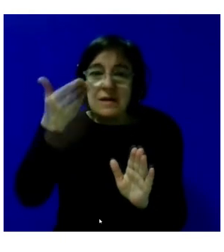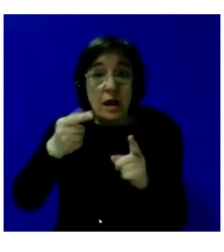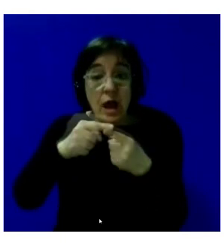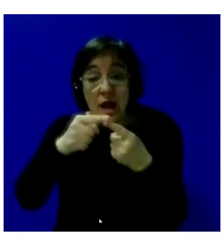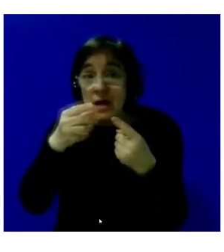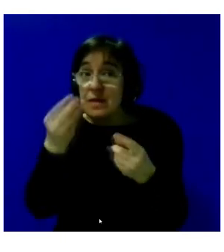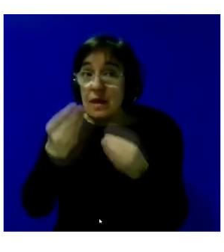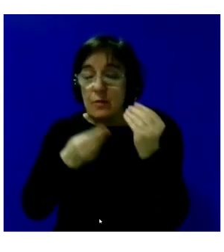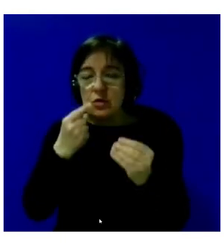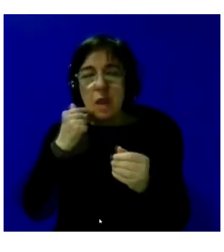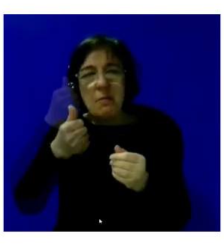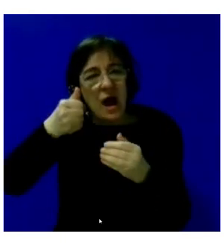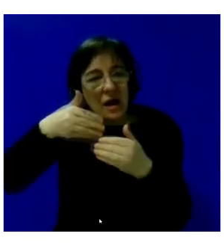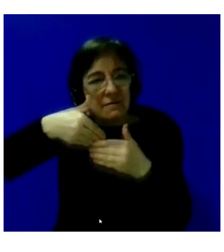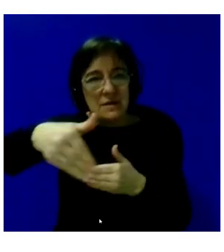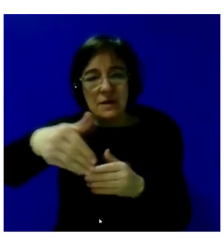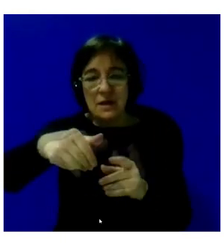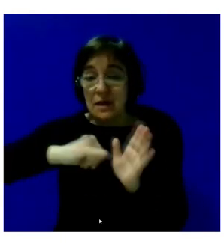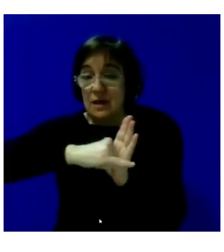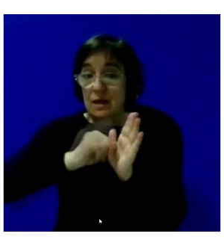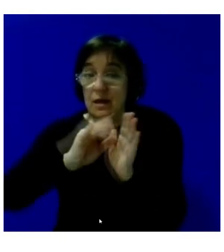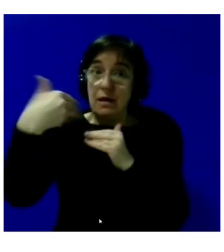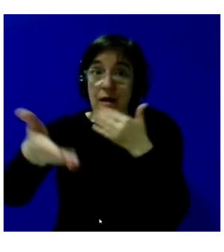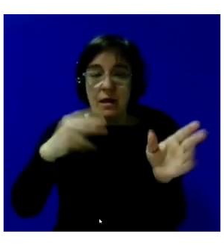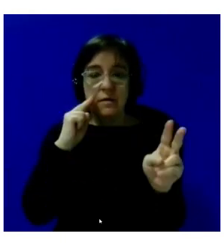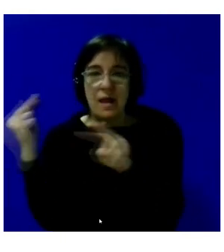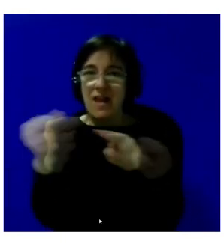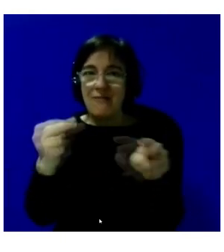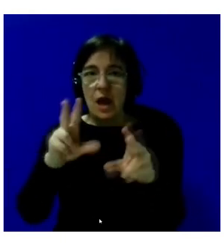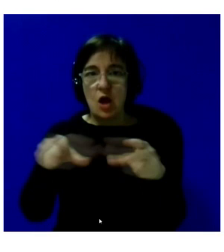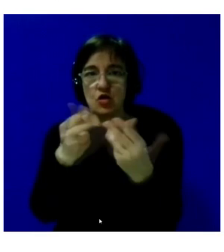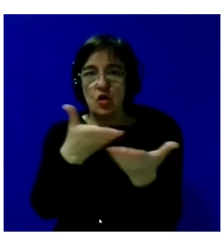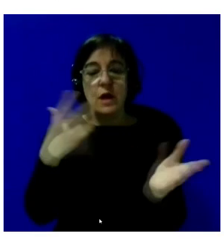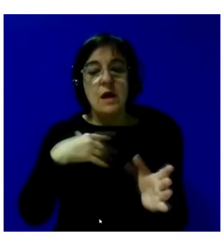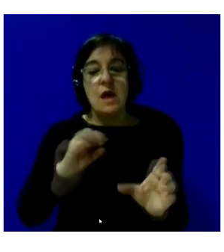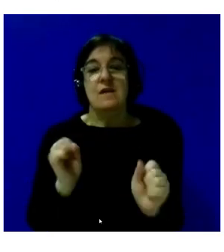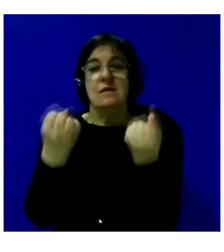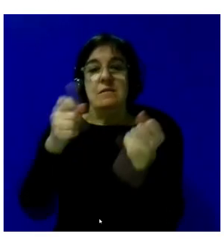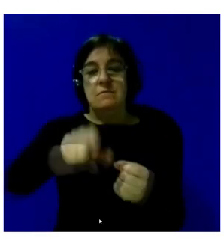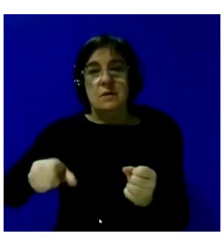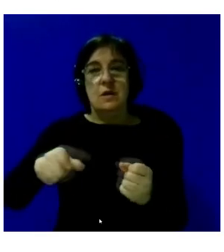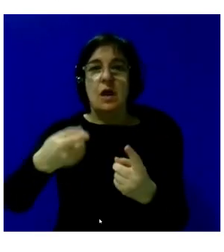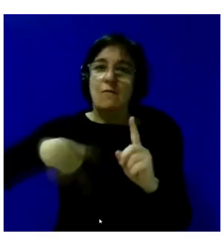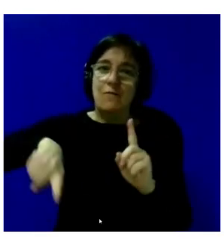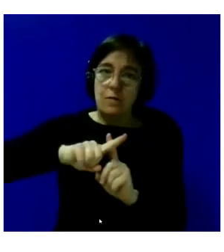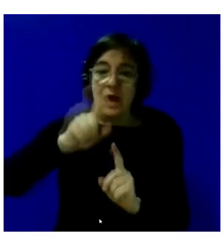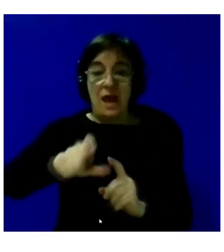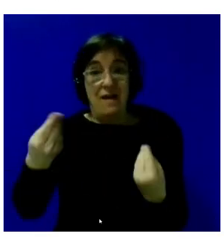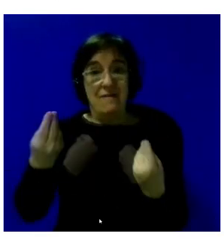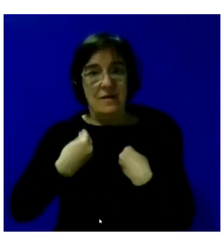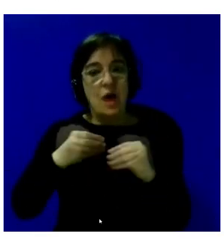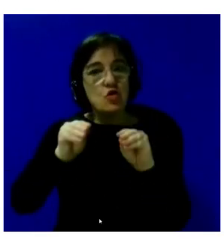a los extremos, a la periferia de la sociedad y poder rescatar, retomar la vida que les